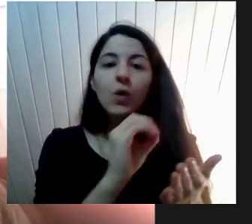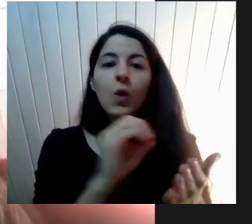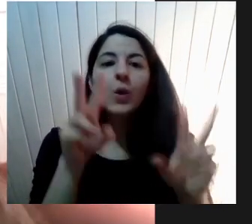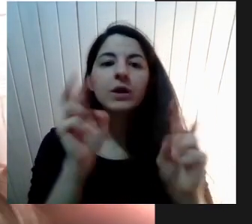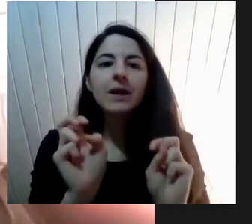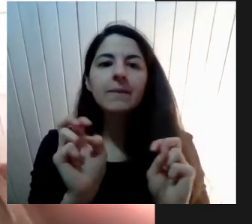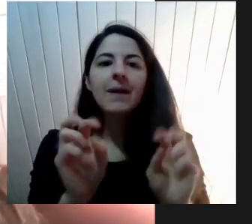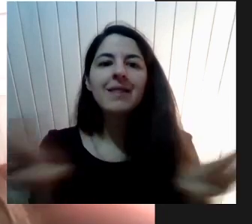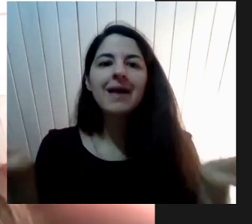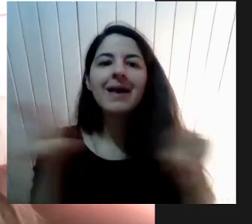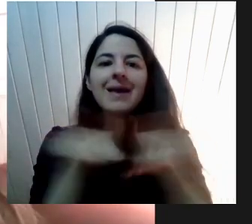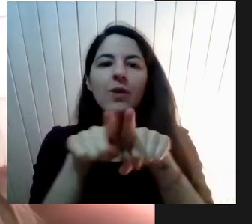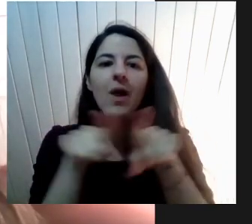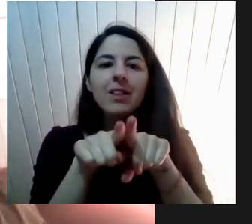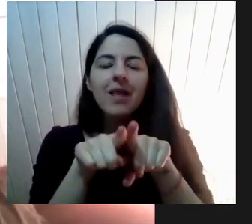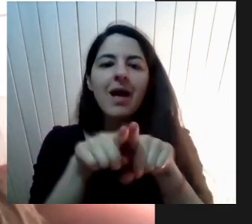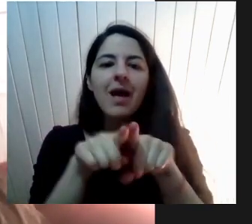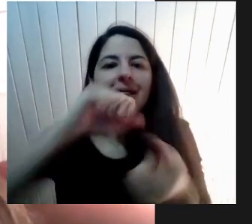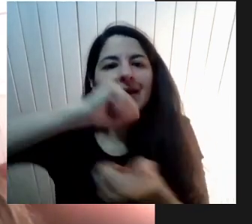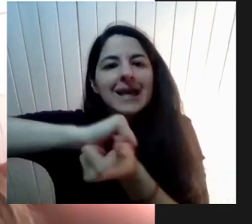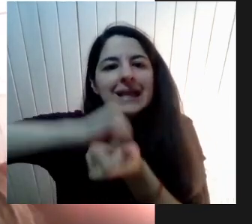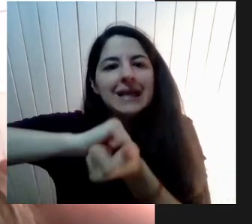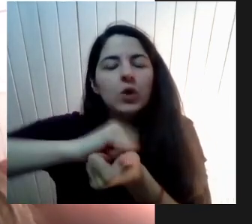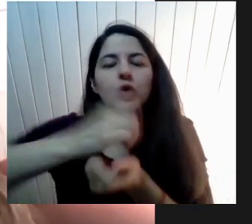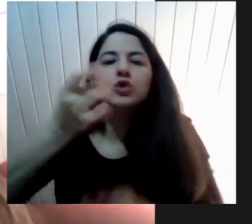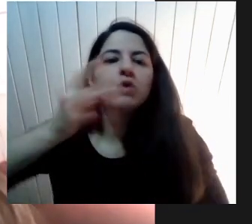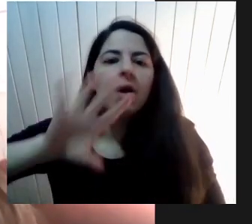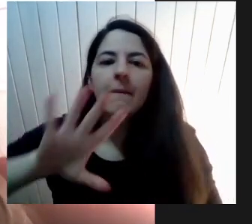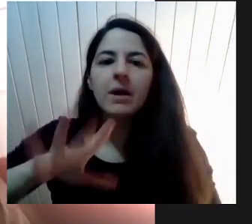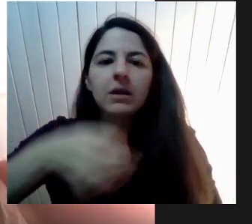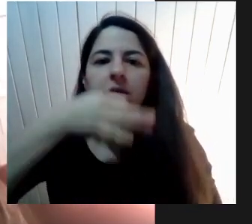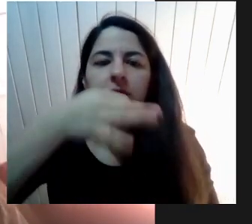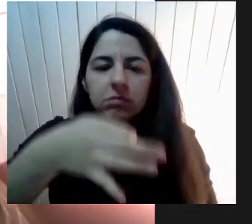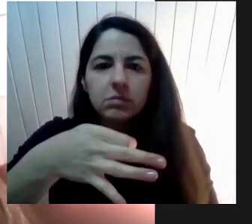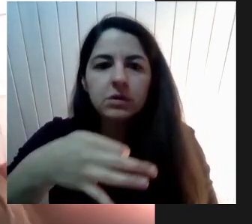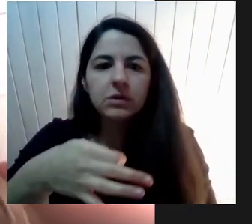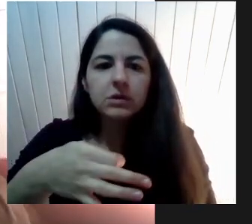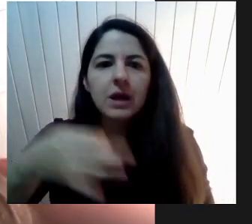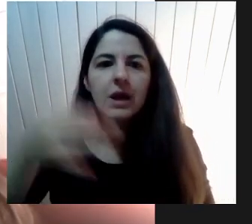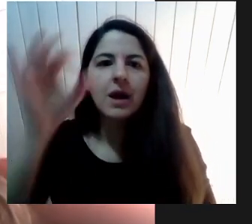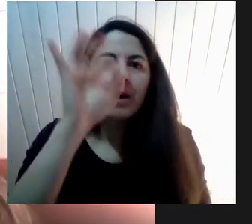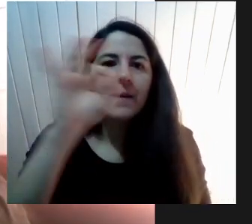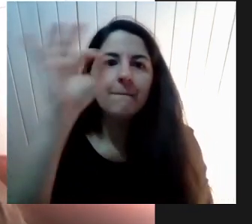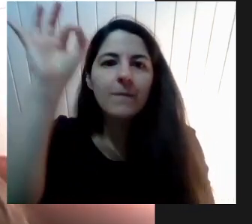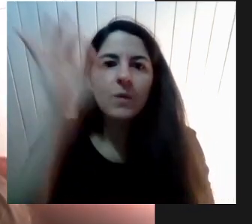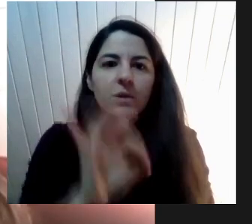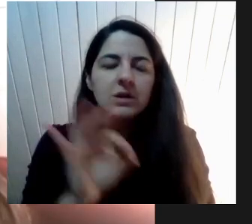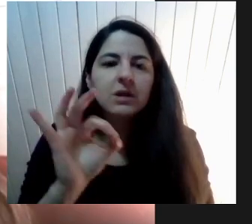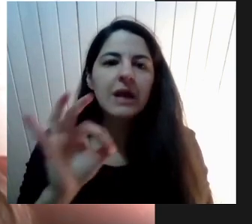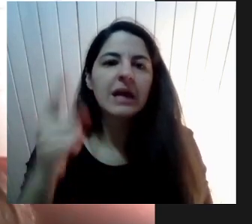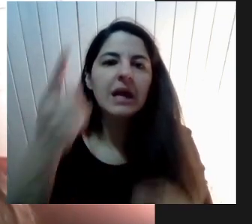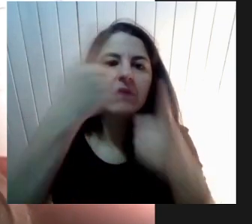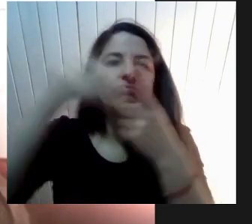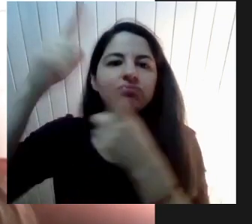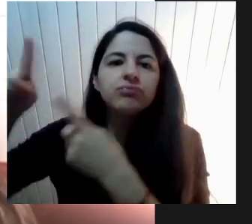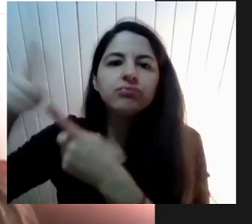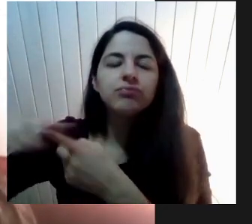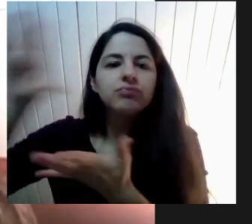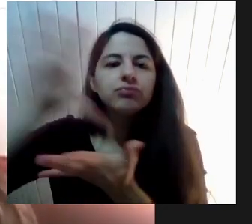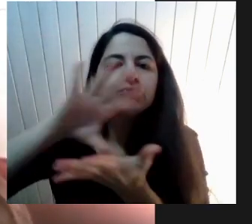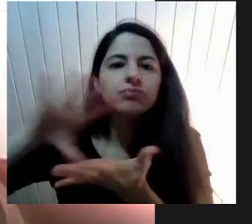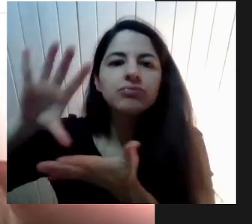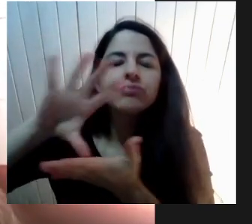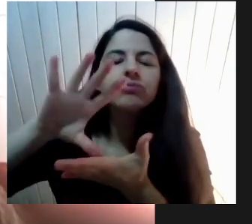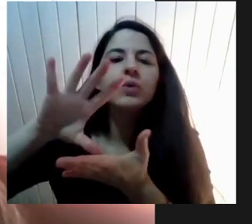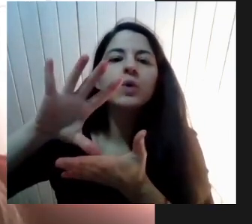Solamente Se habla De estadísticas De cómo Se han visto Los resultados Entre pruebas Internacionales CIMSE La incorporación De la